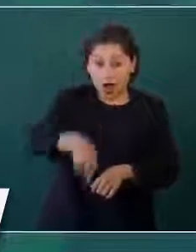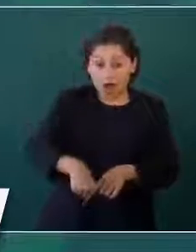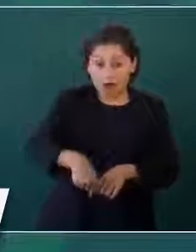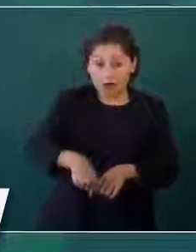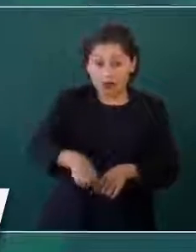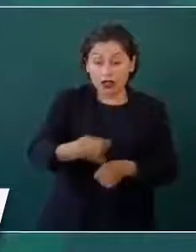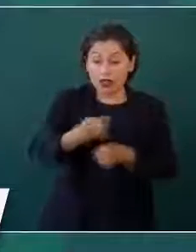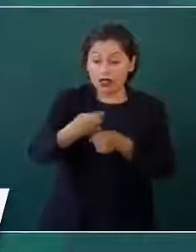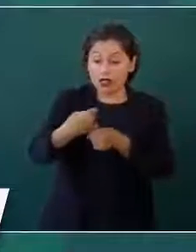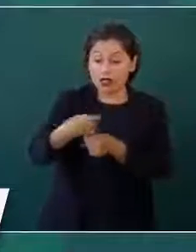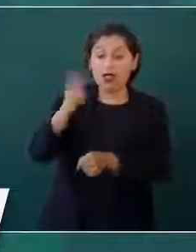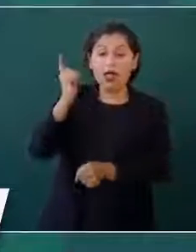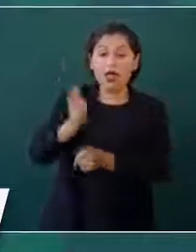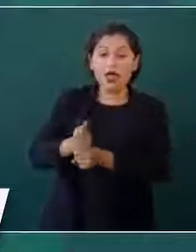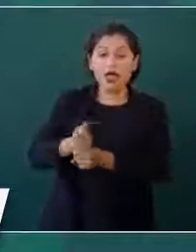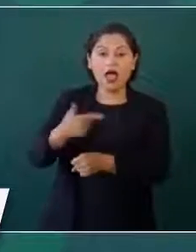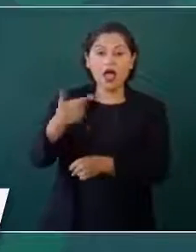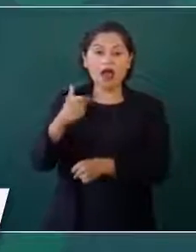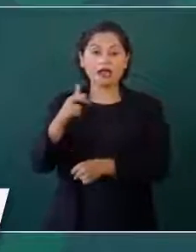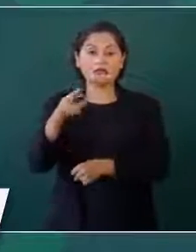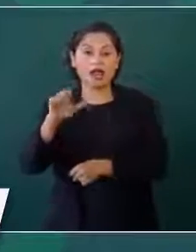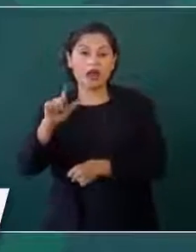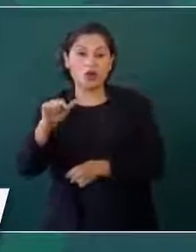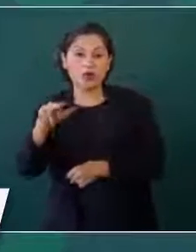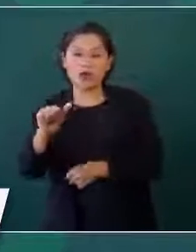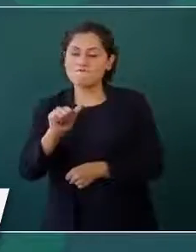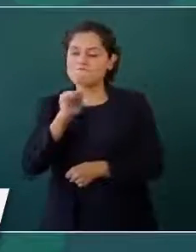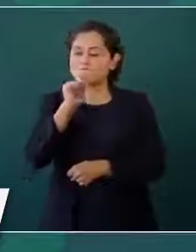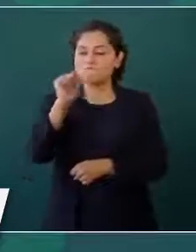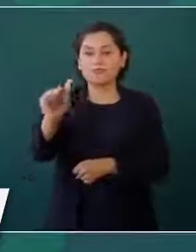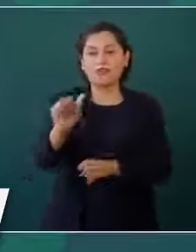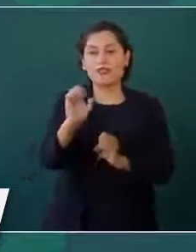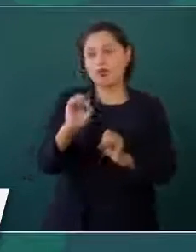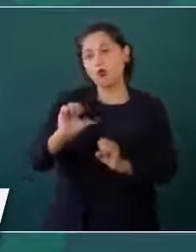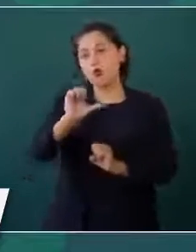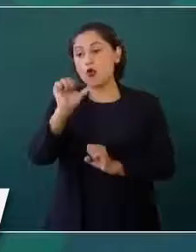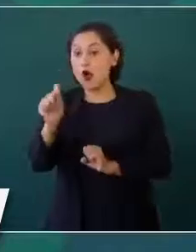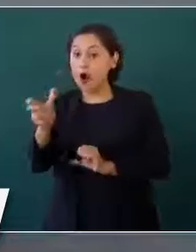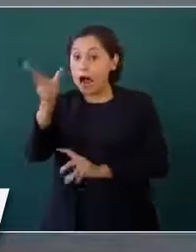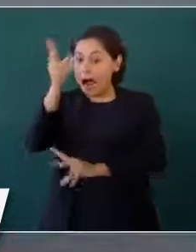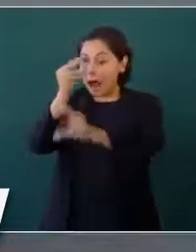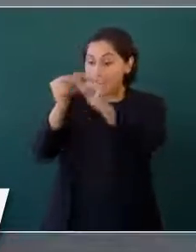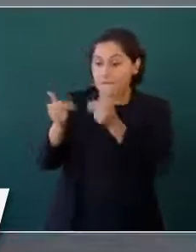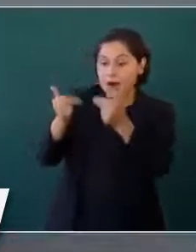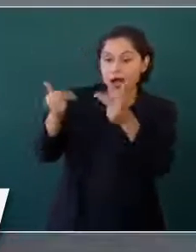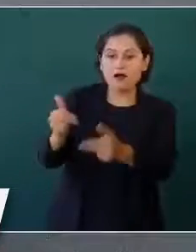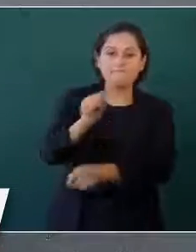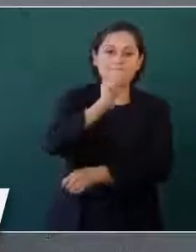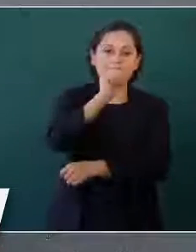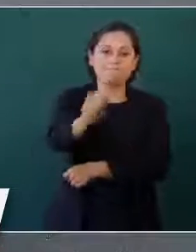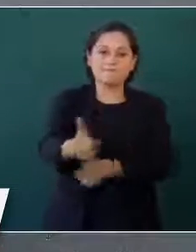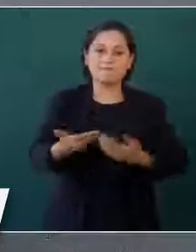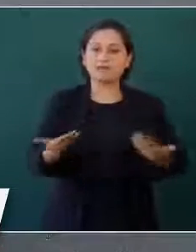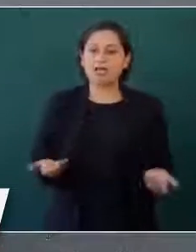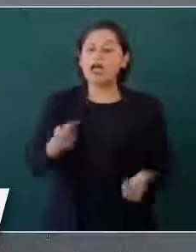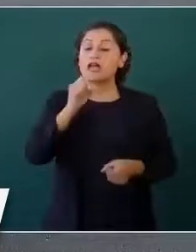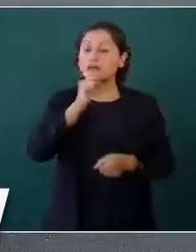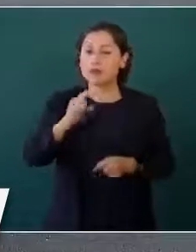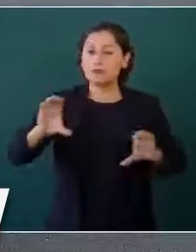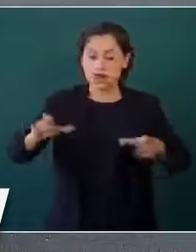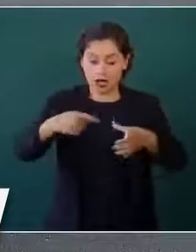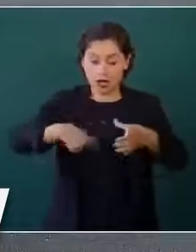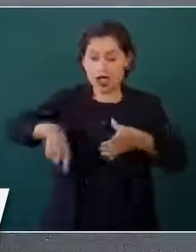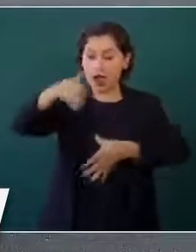ni un García Luna ni un García Lunita, y capacitación y profesionalización.